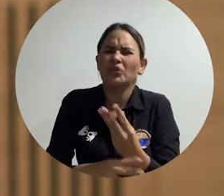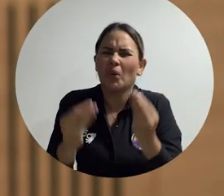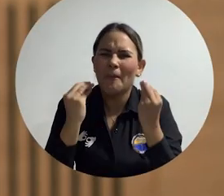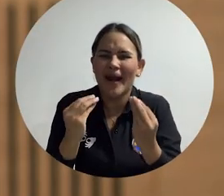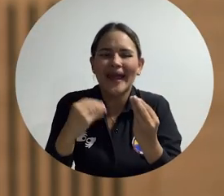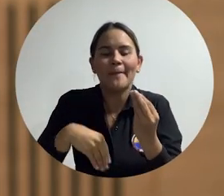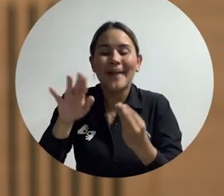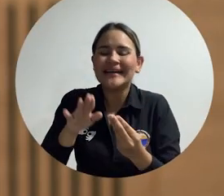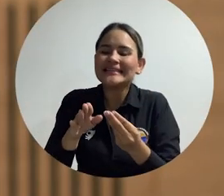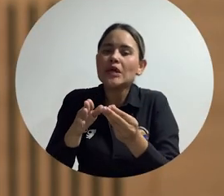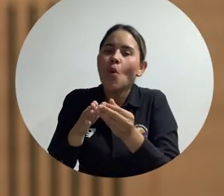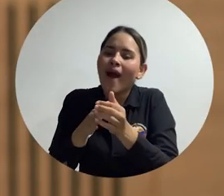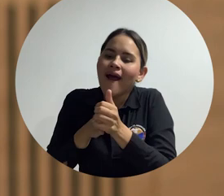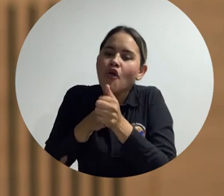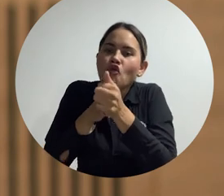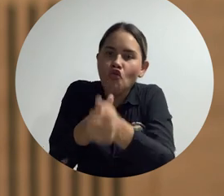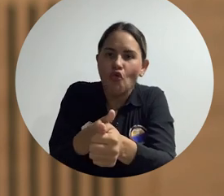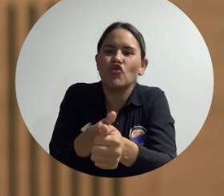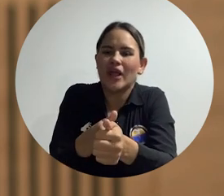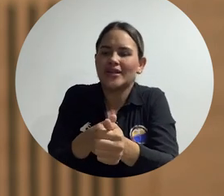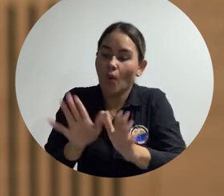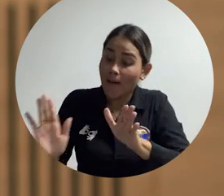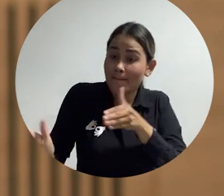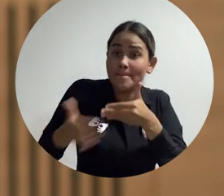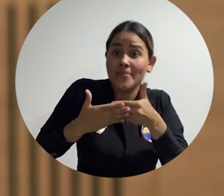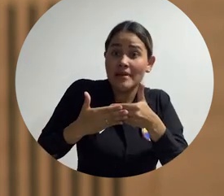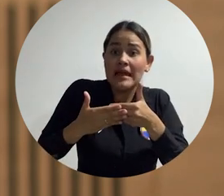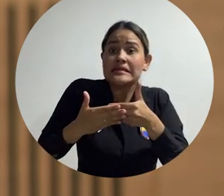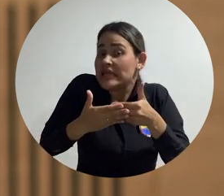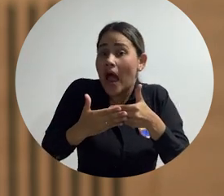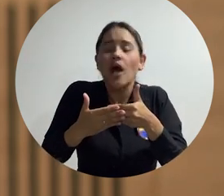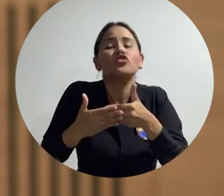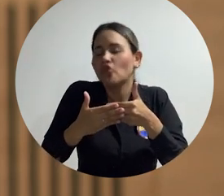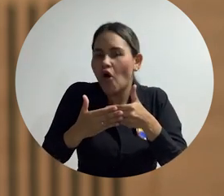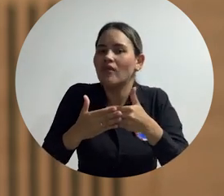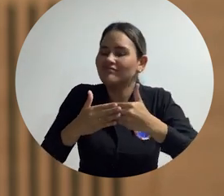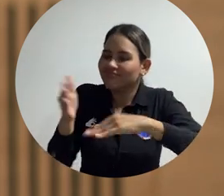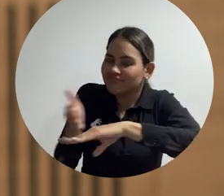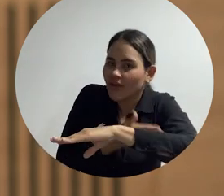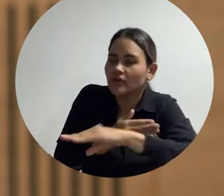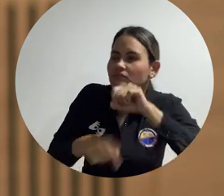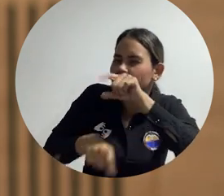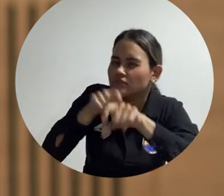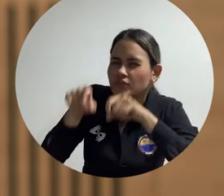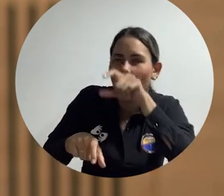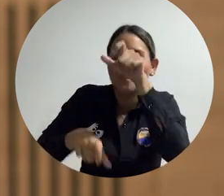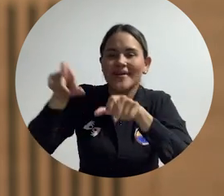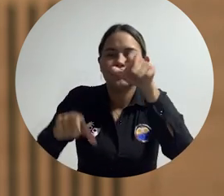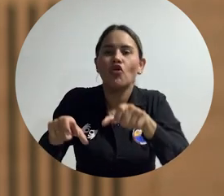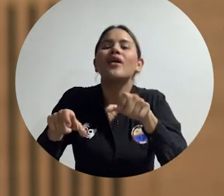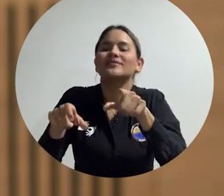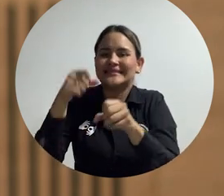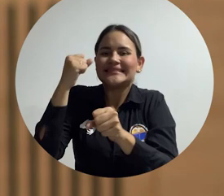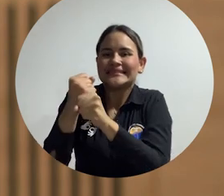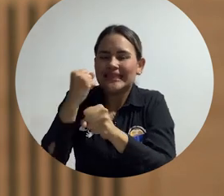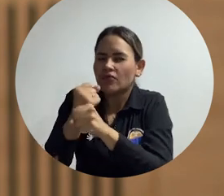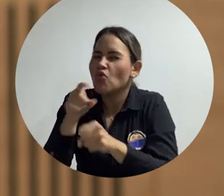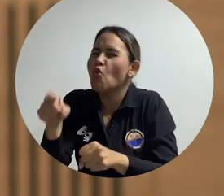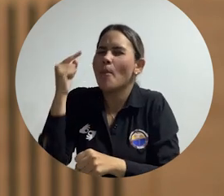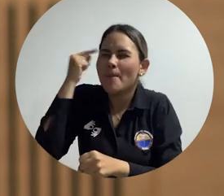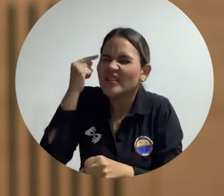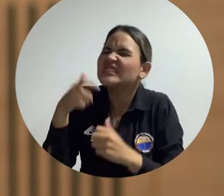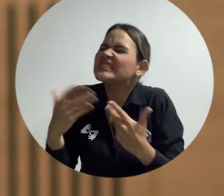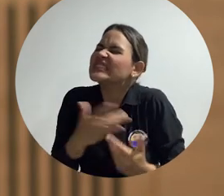de cómo se debe dar esa ruta de cierre, pero desde la visión de los trabajadores. Por tanto, este